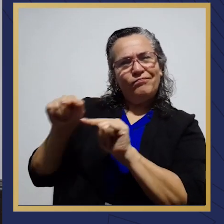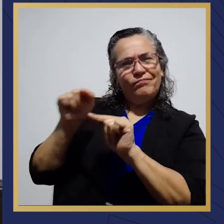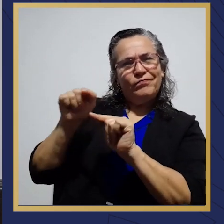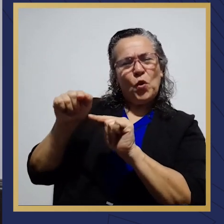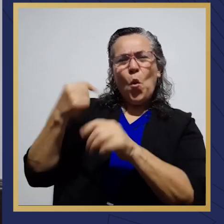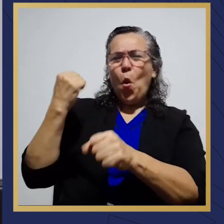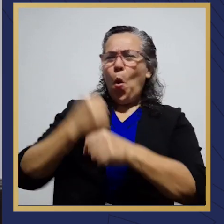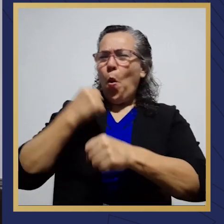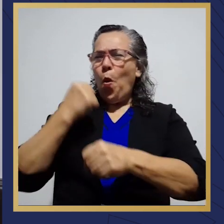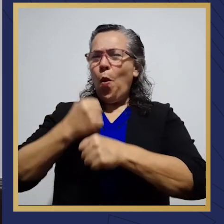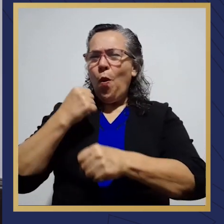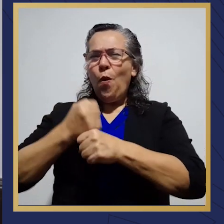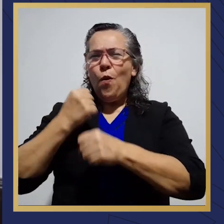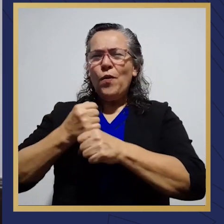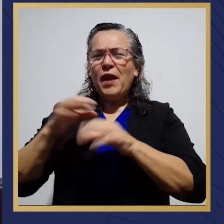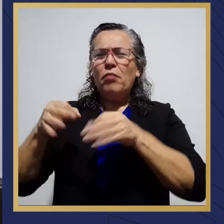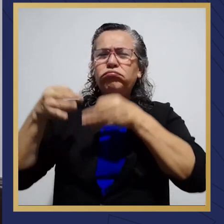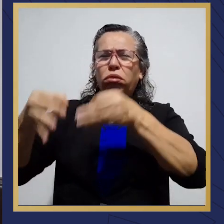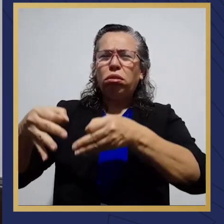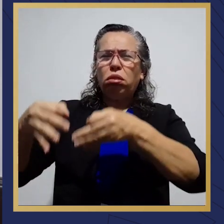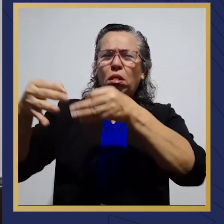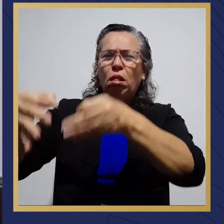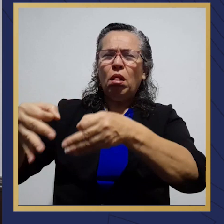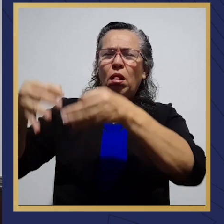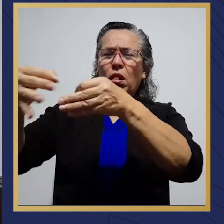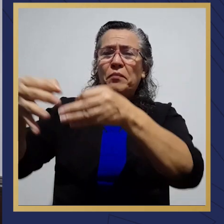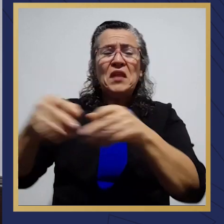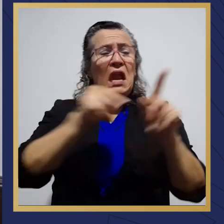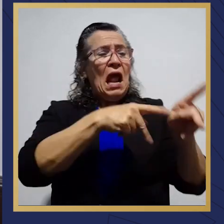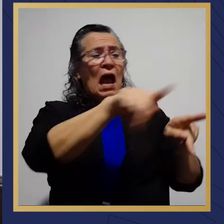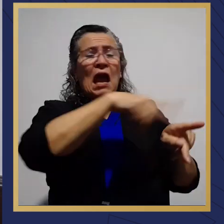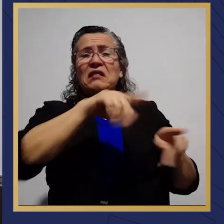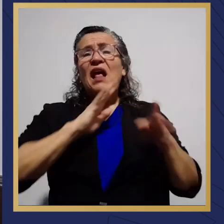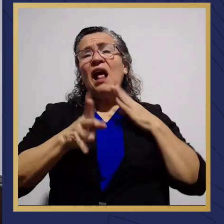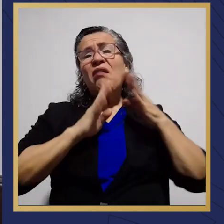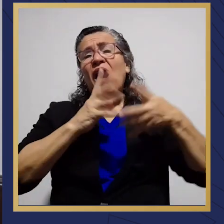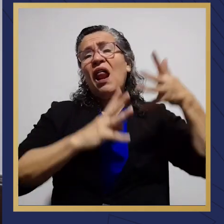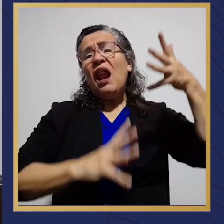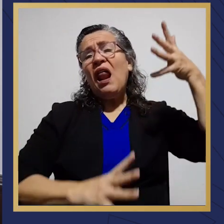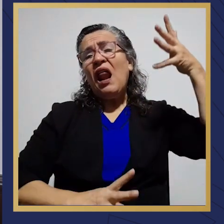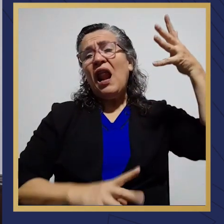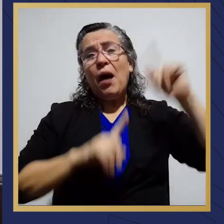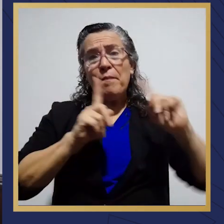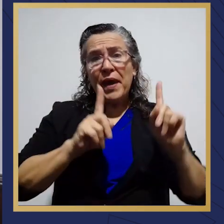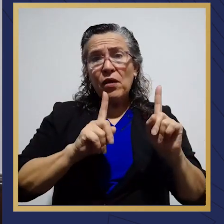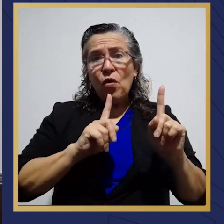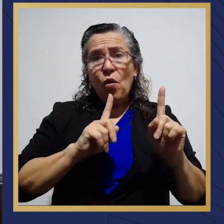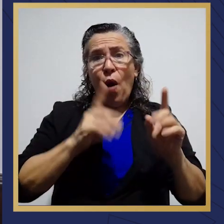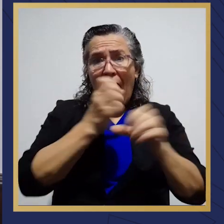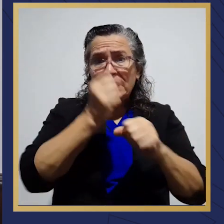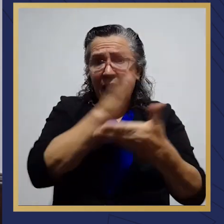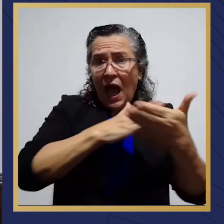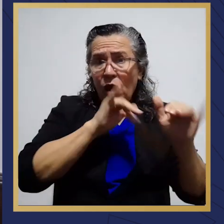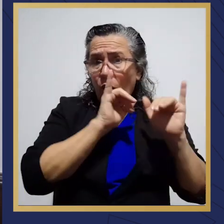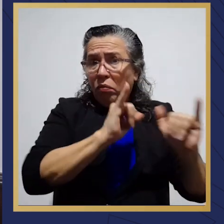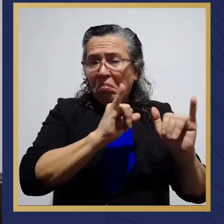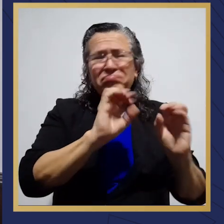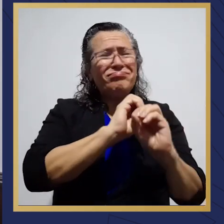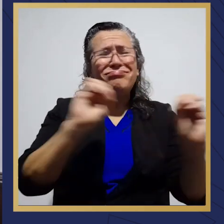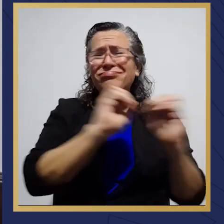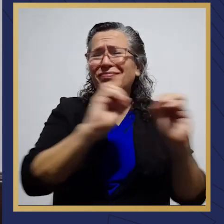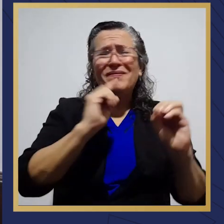Esa es una obra que ha estado pospuesta, que la gente ha hablado por años, pero que nunca nadie había hecho nada